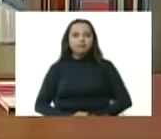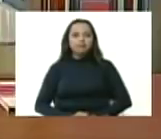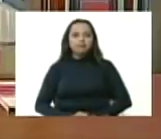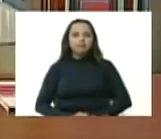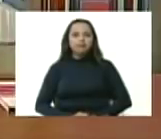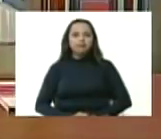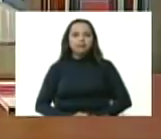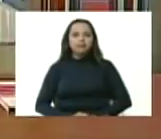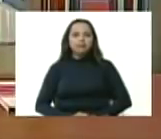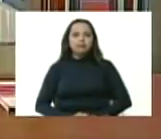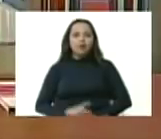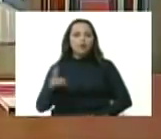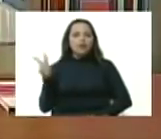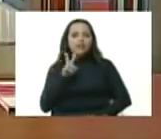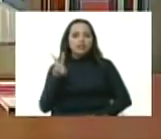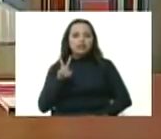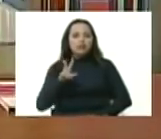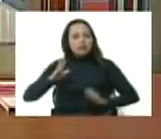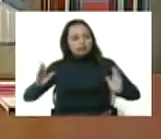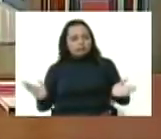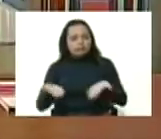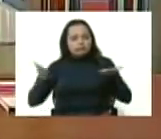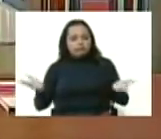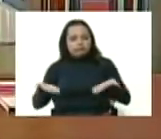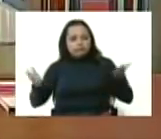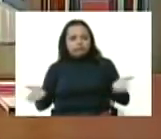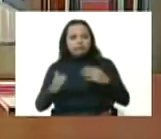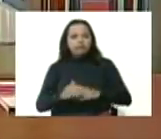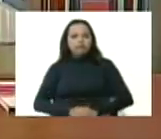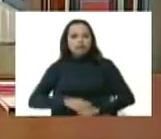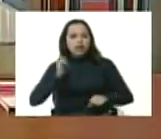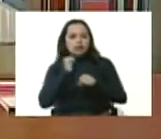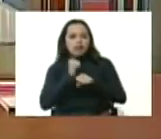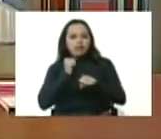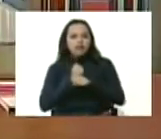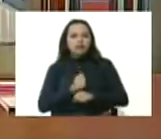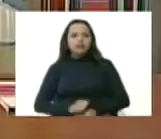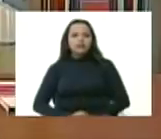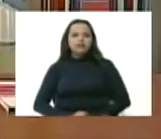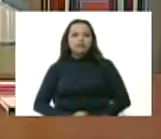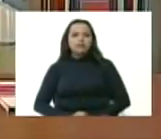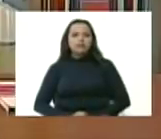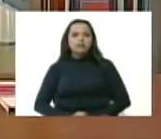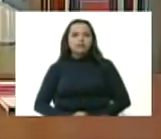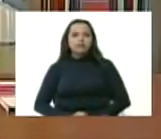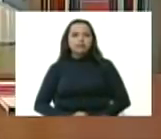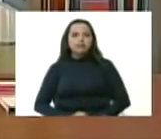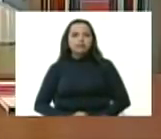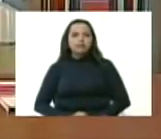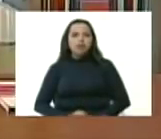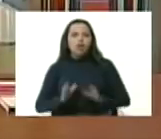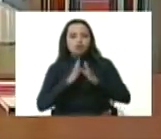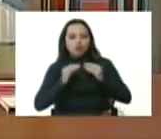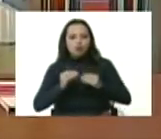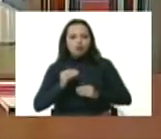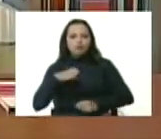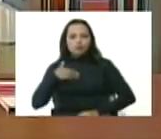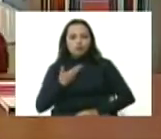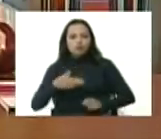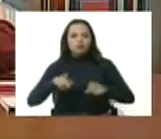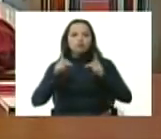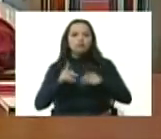y con una Venezuela pujante productiva bueno todo es posible